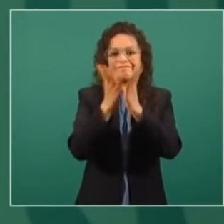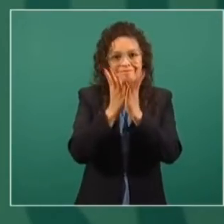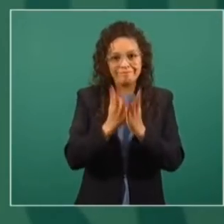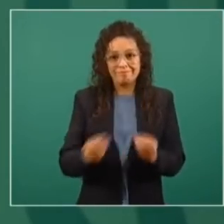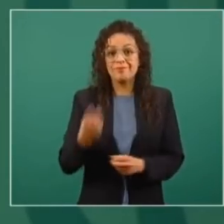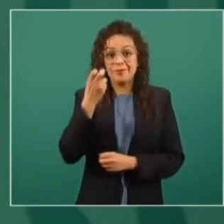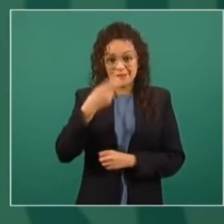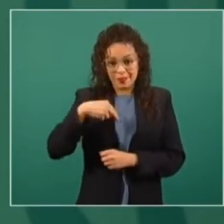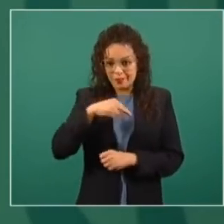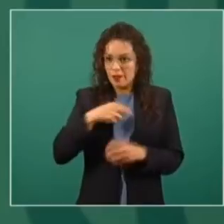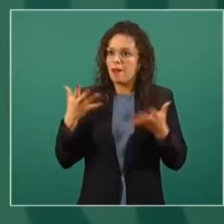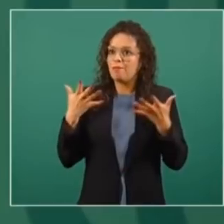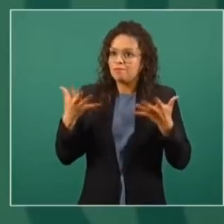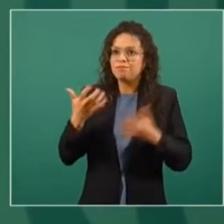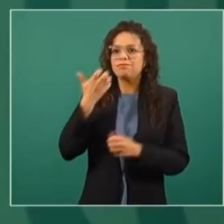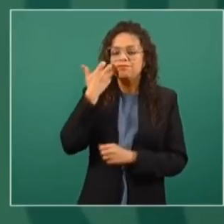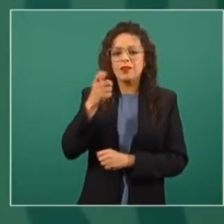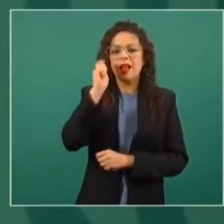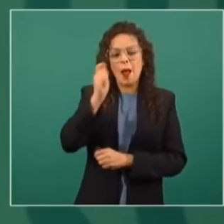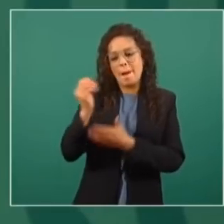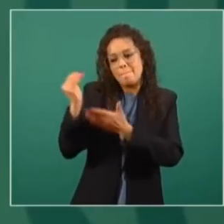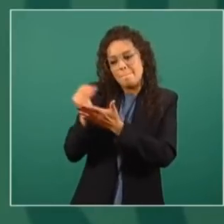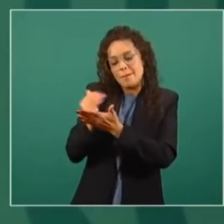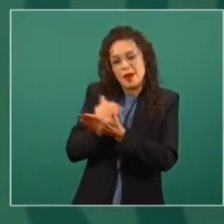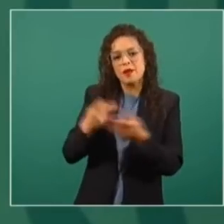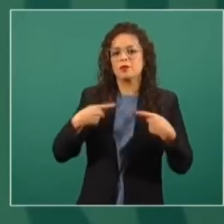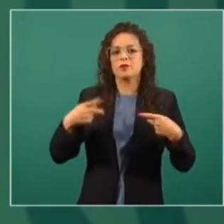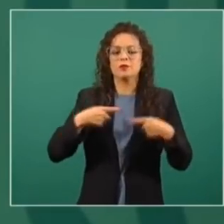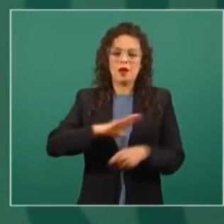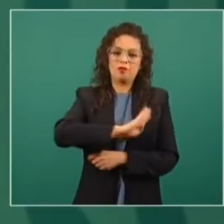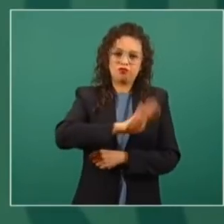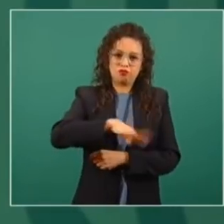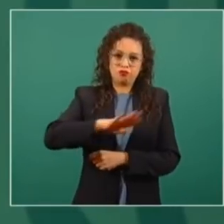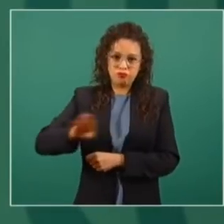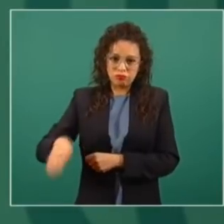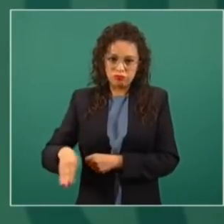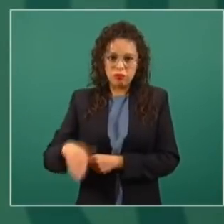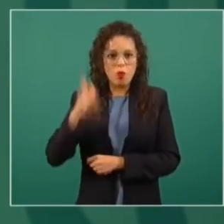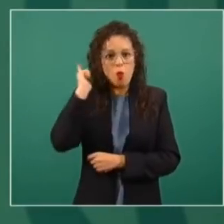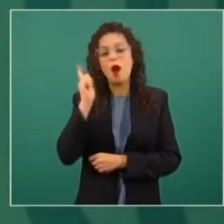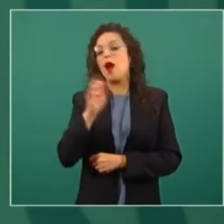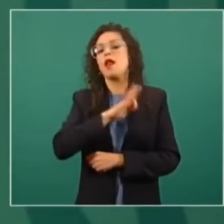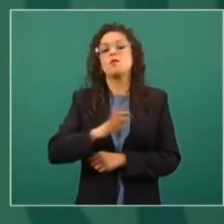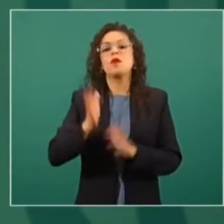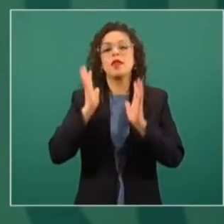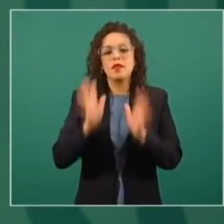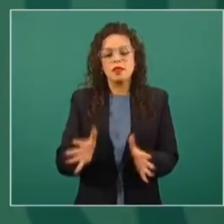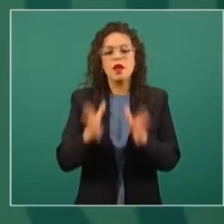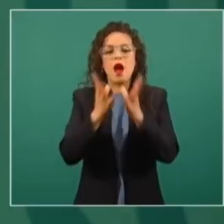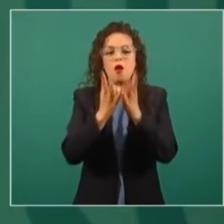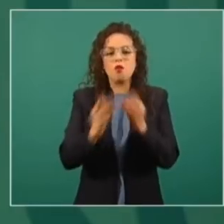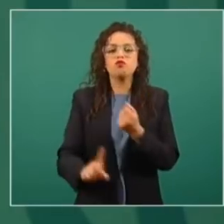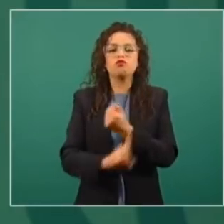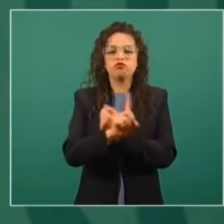menos fallecimientos y que podamos resolver el problema. Yo estoy